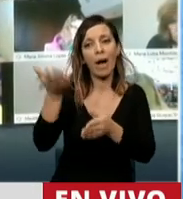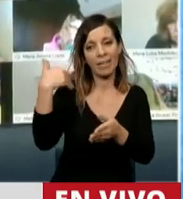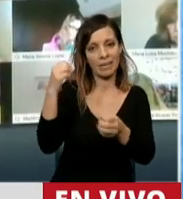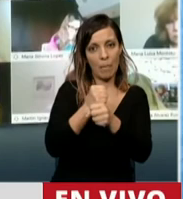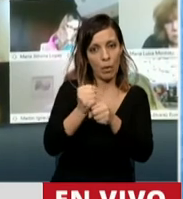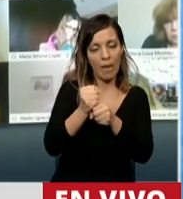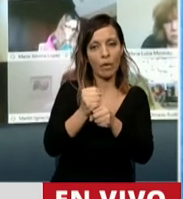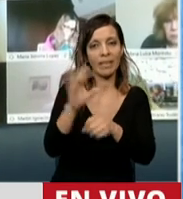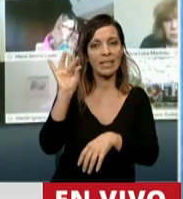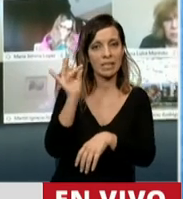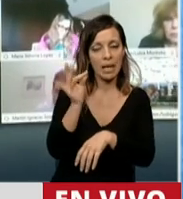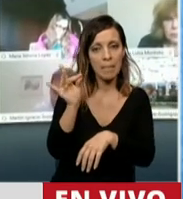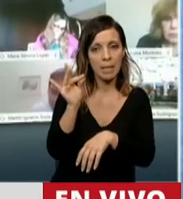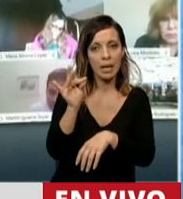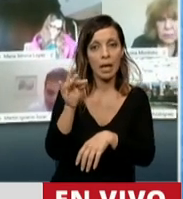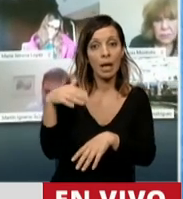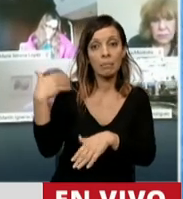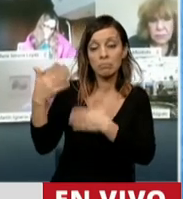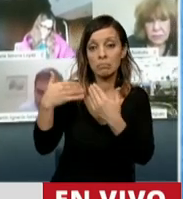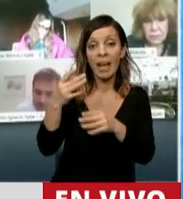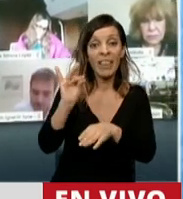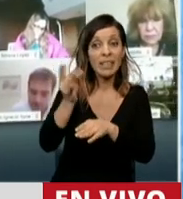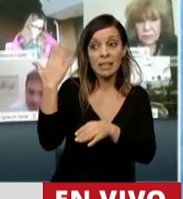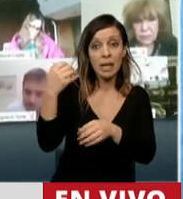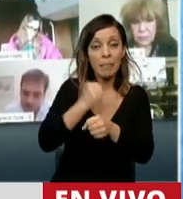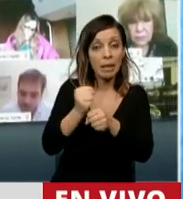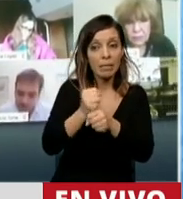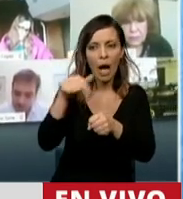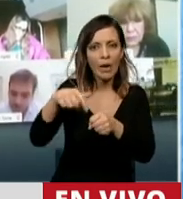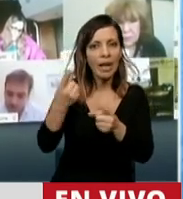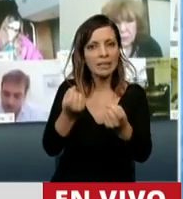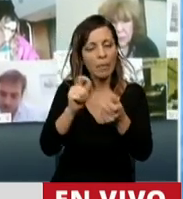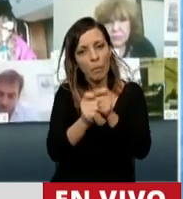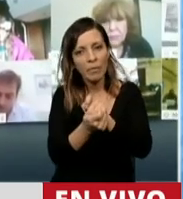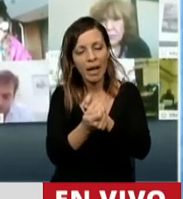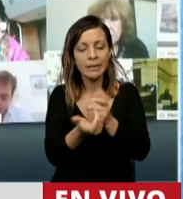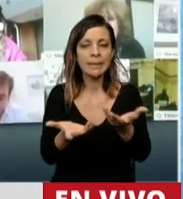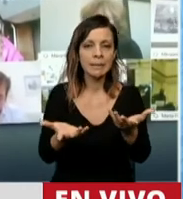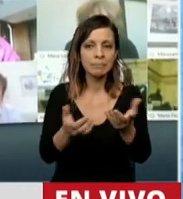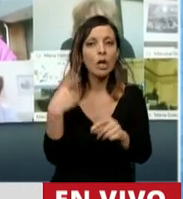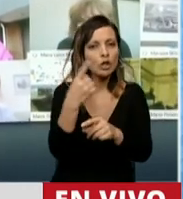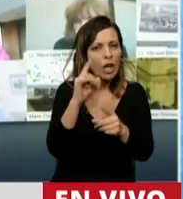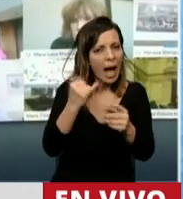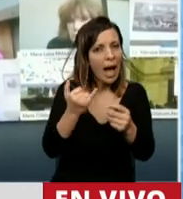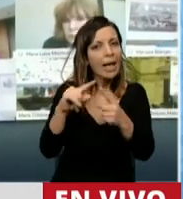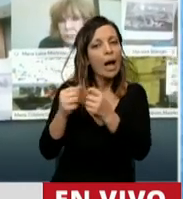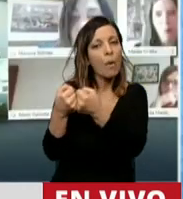diciembre y que en los pocos meses ya resulta necesaria su ampliación con la cual estamos de acuerdo